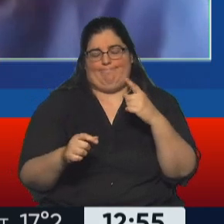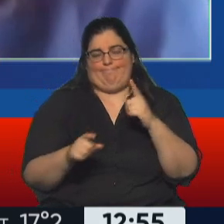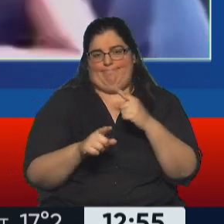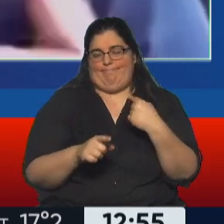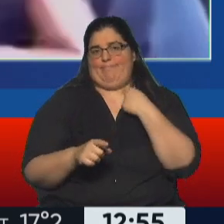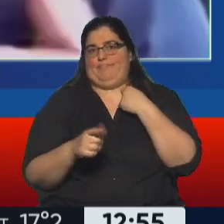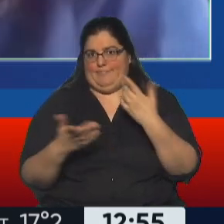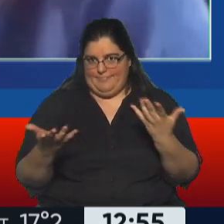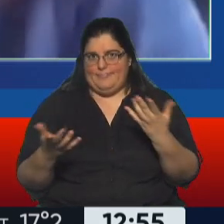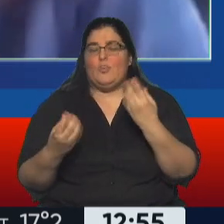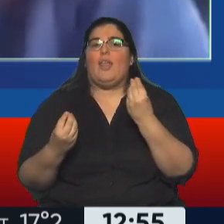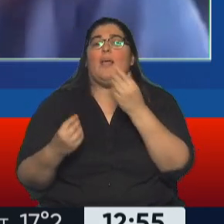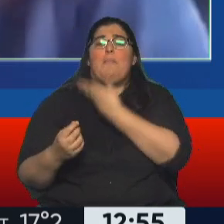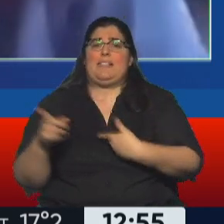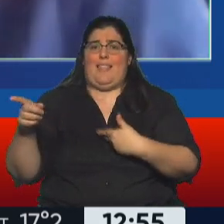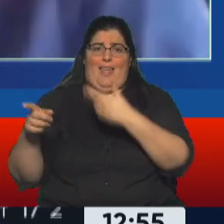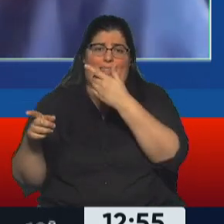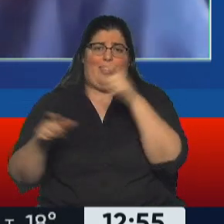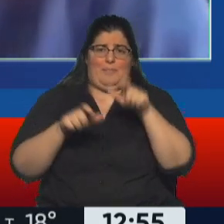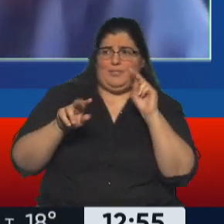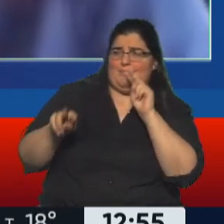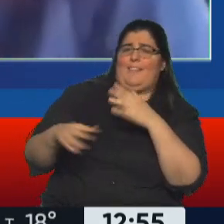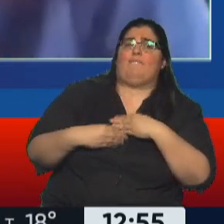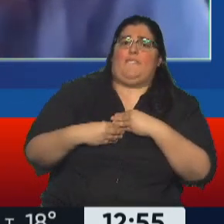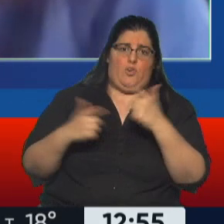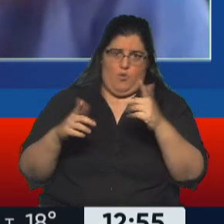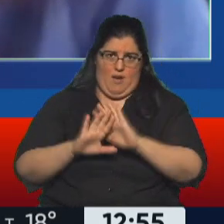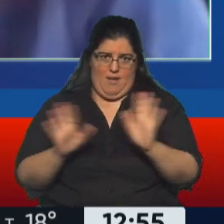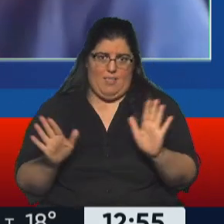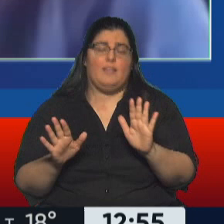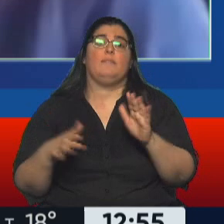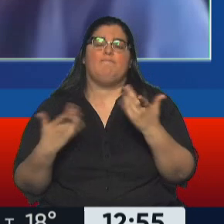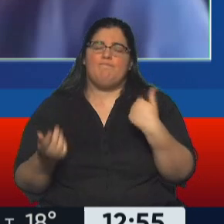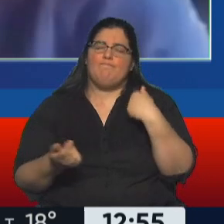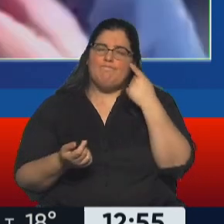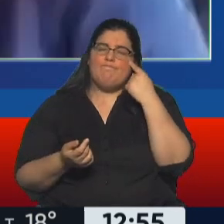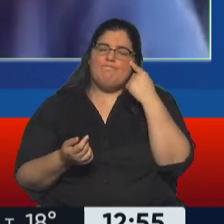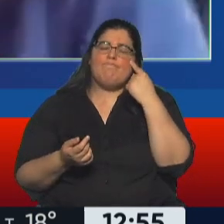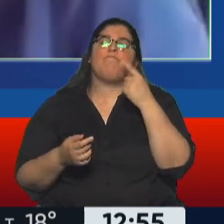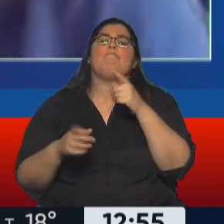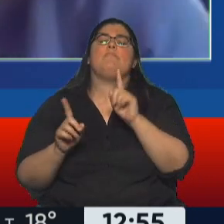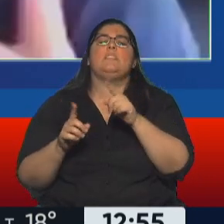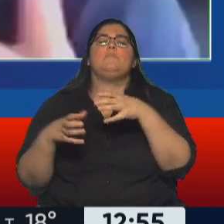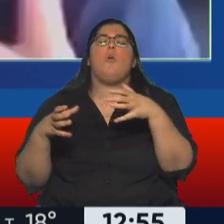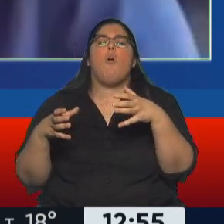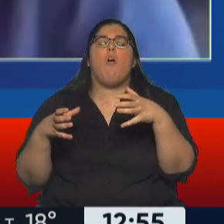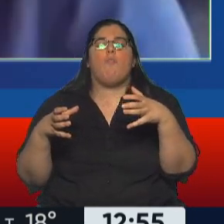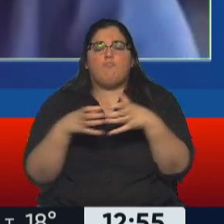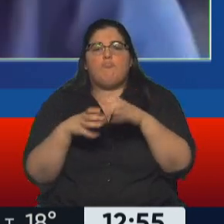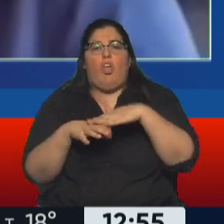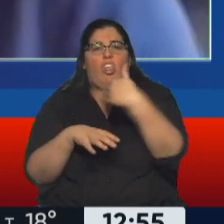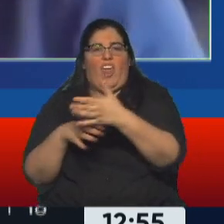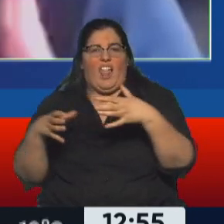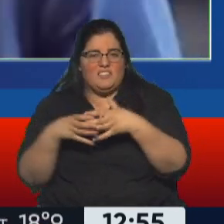goza de popularidad. Entonces, no me extrañaría que los niveles de cohesión en la derecha que son requeridos para que la